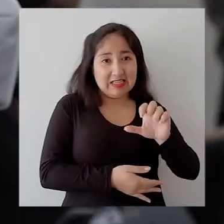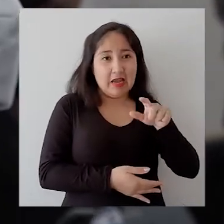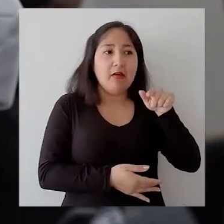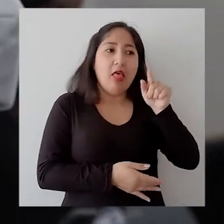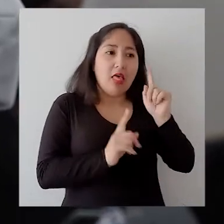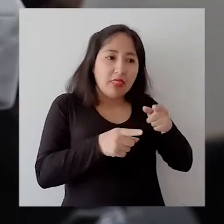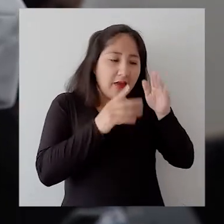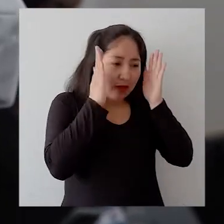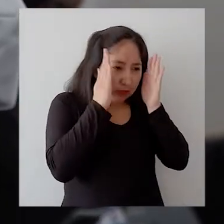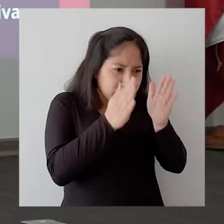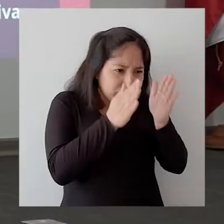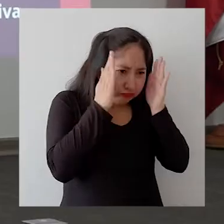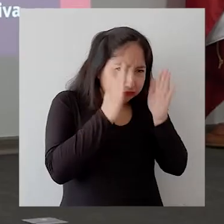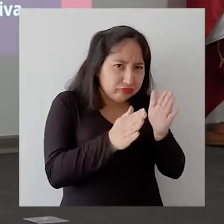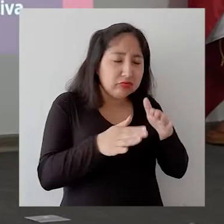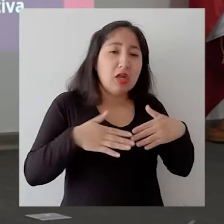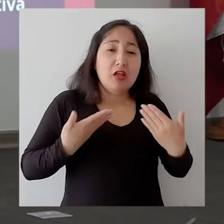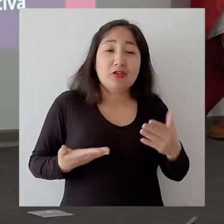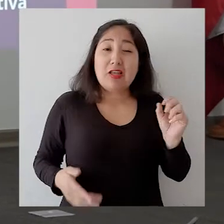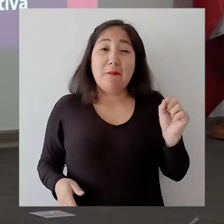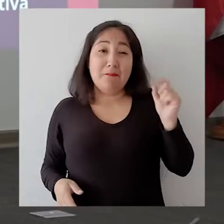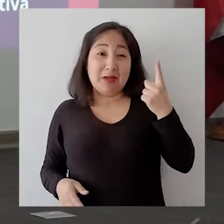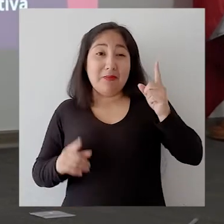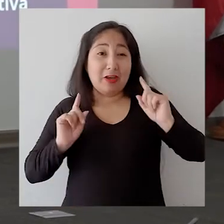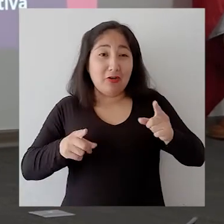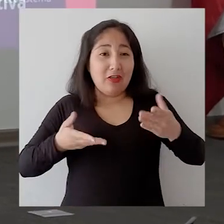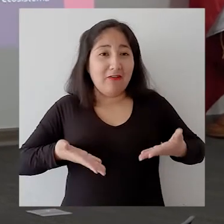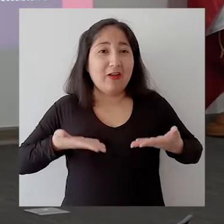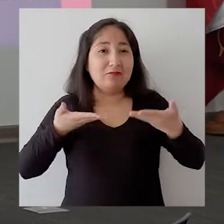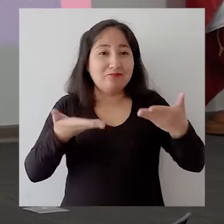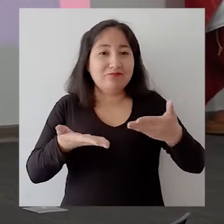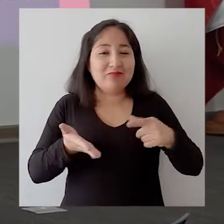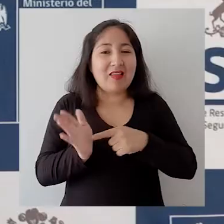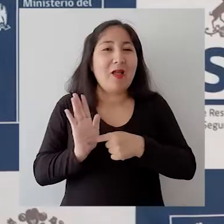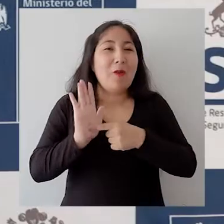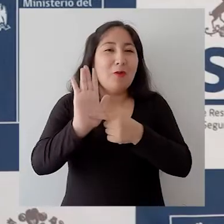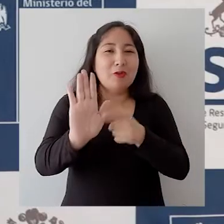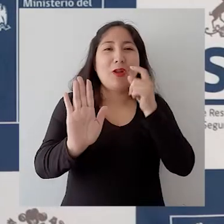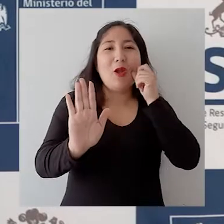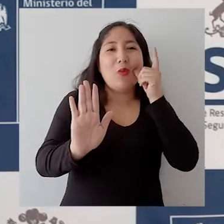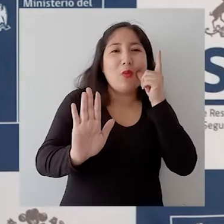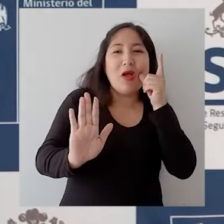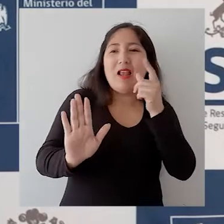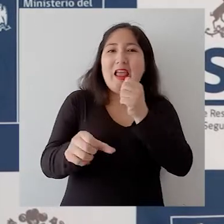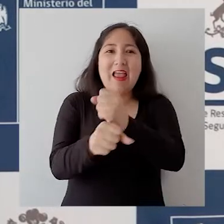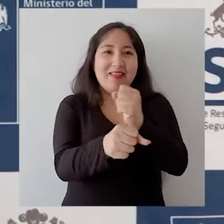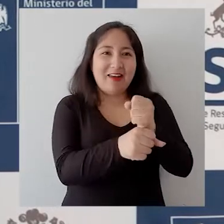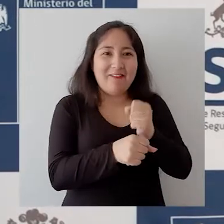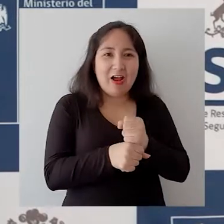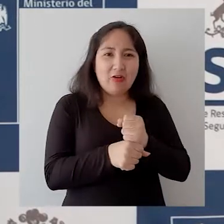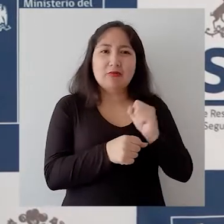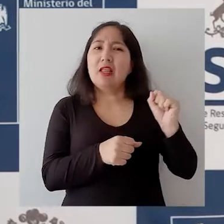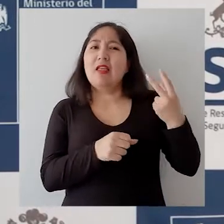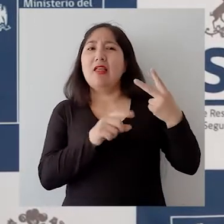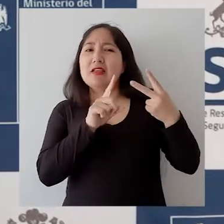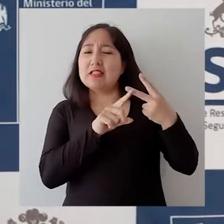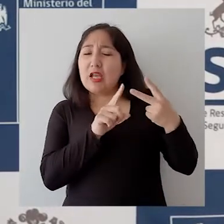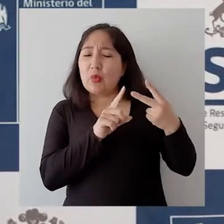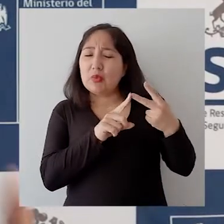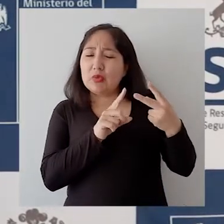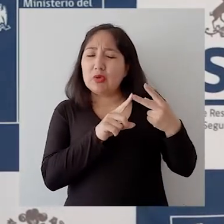La relevancia de este tipo de actividades tiene que ver primero con dar a conocer cuál es la oferta pública que tenemos en esta materia. Lo segundo es